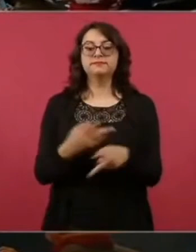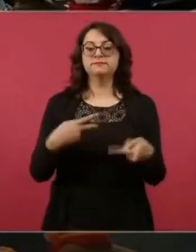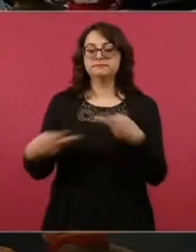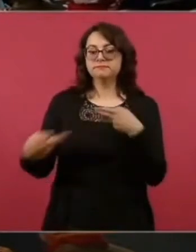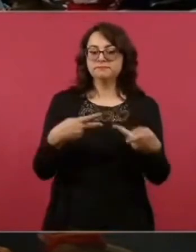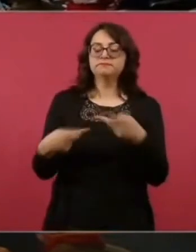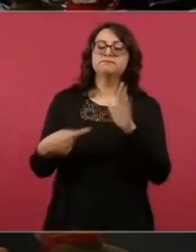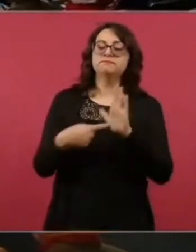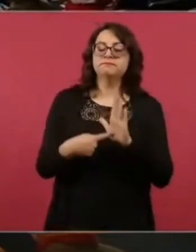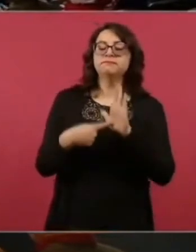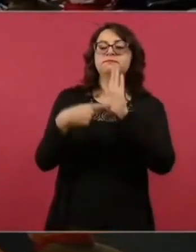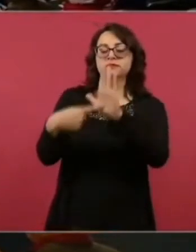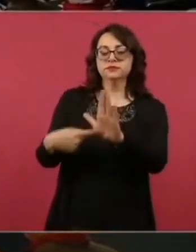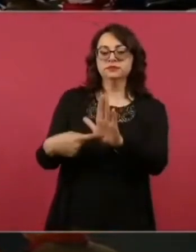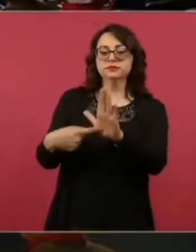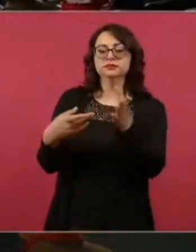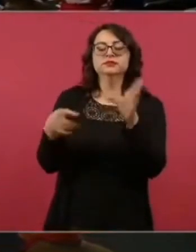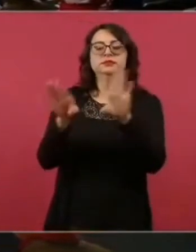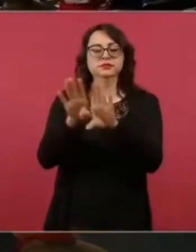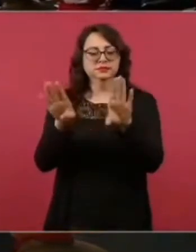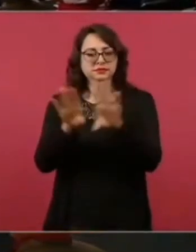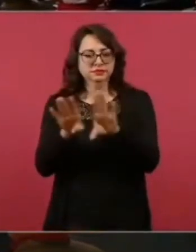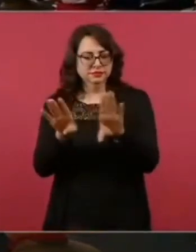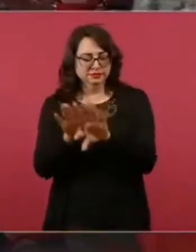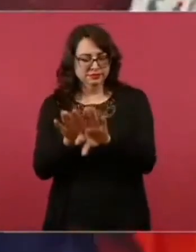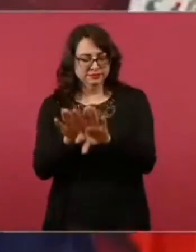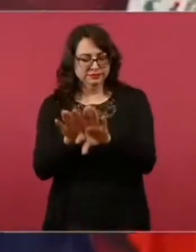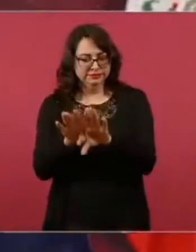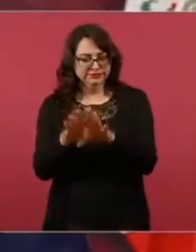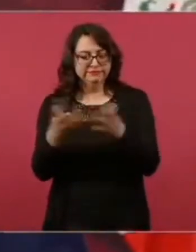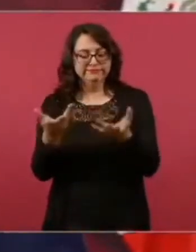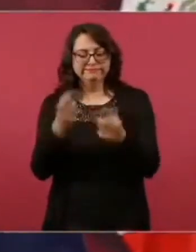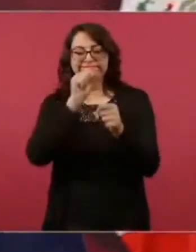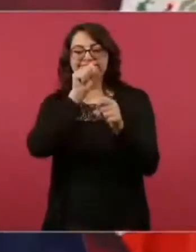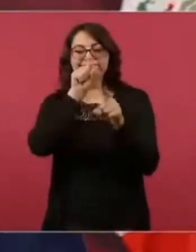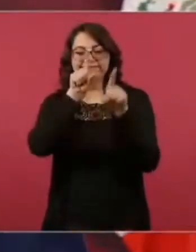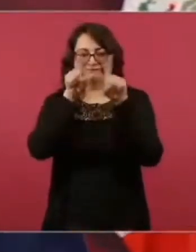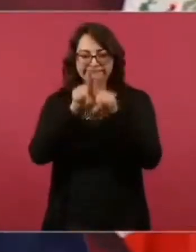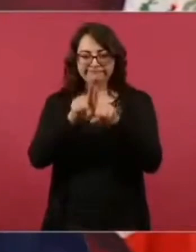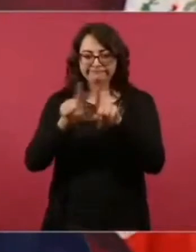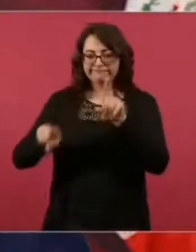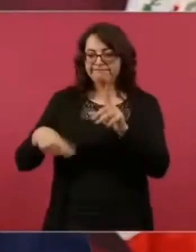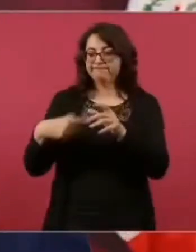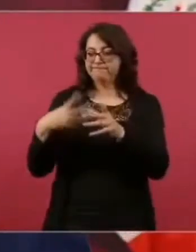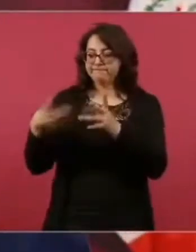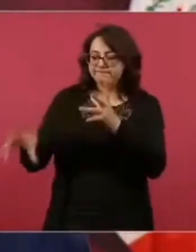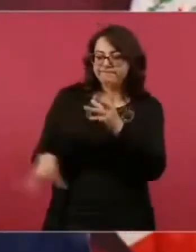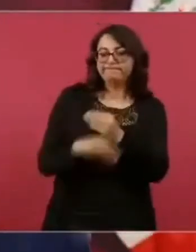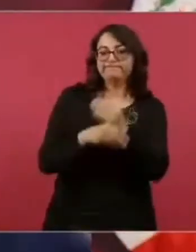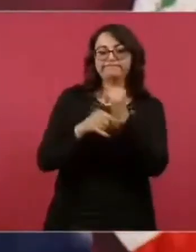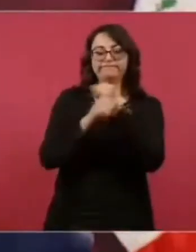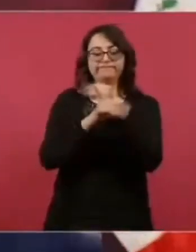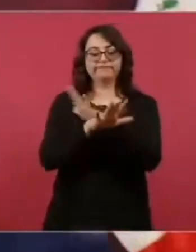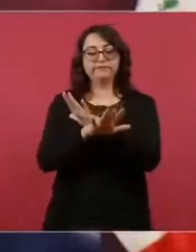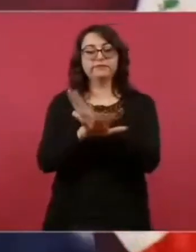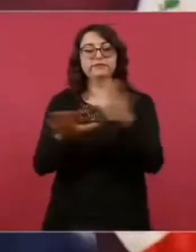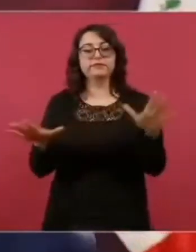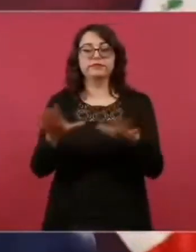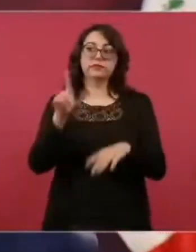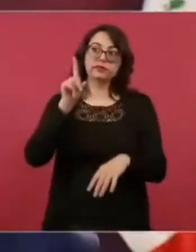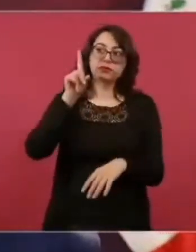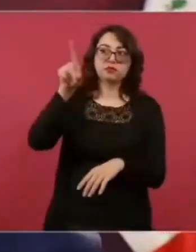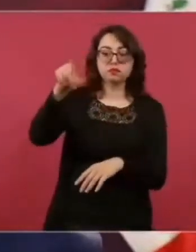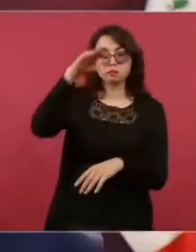vamos a tener información sobre lo que se está haciendo en